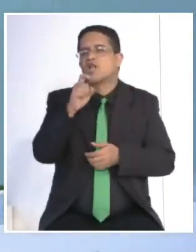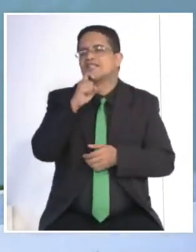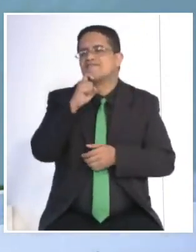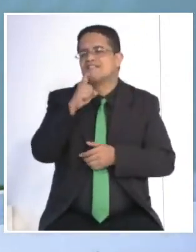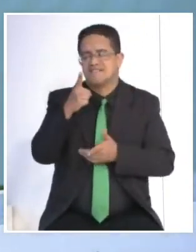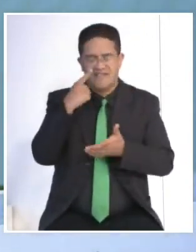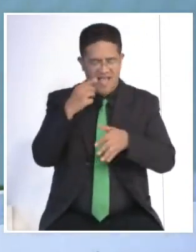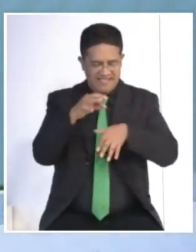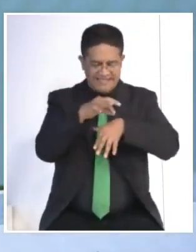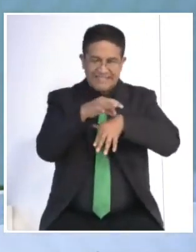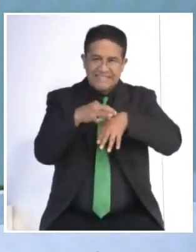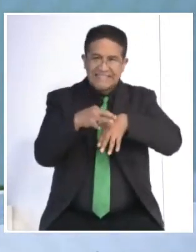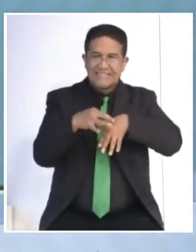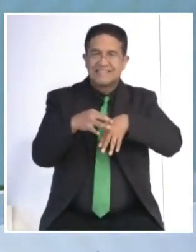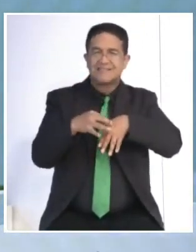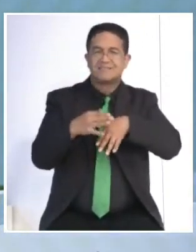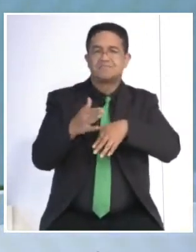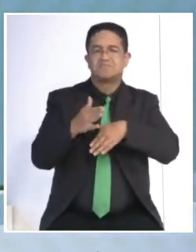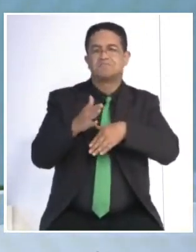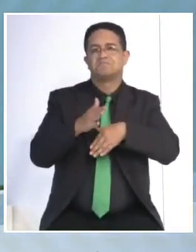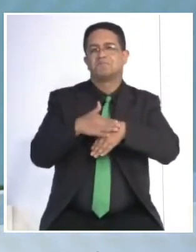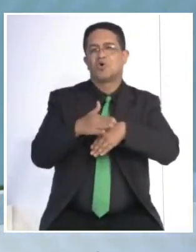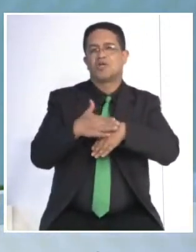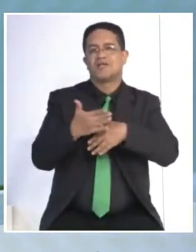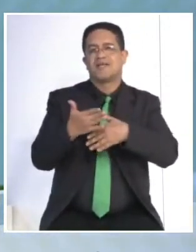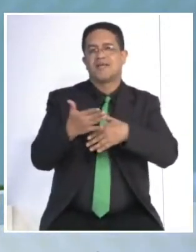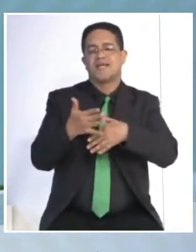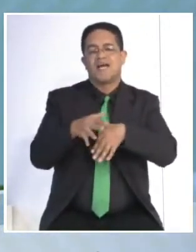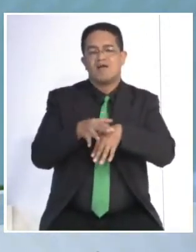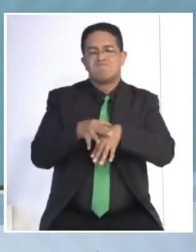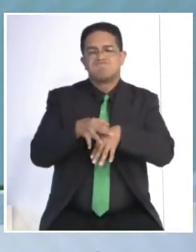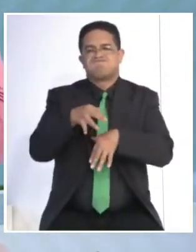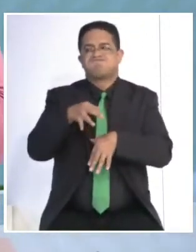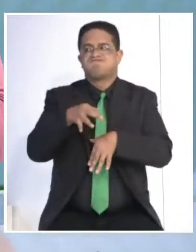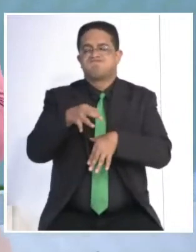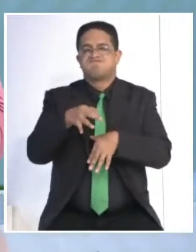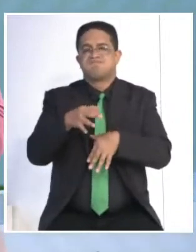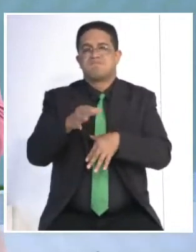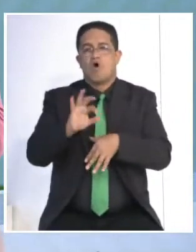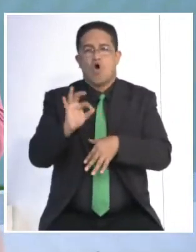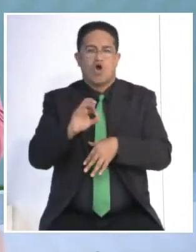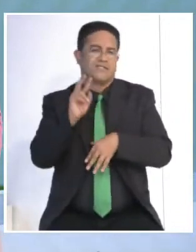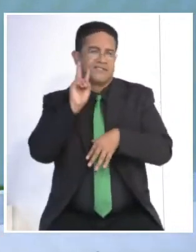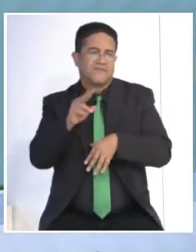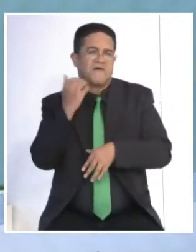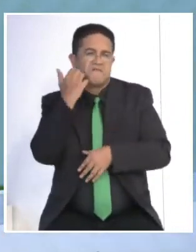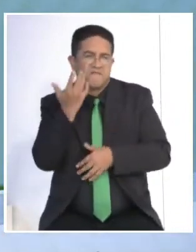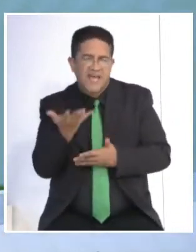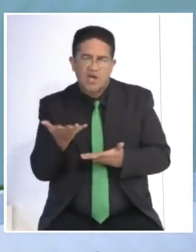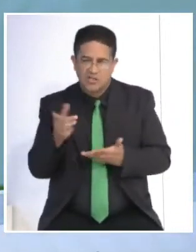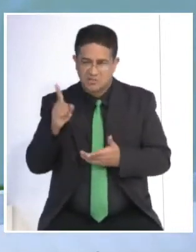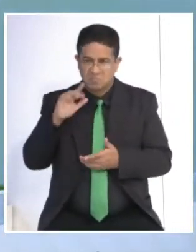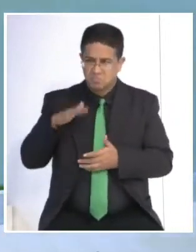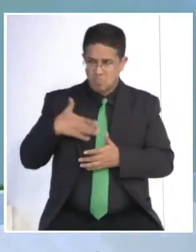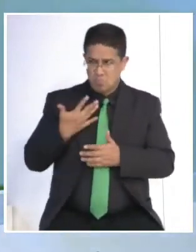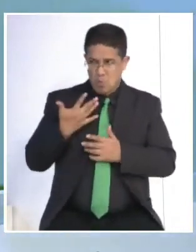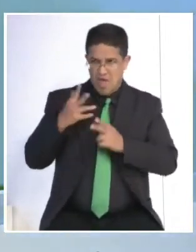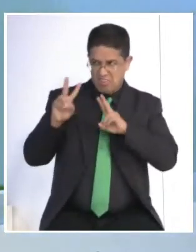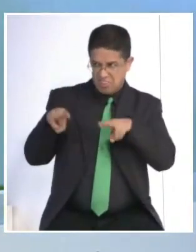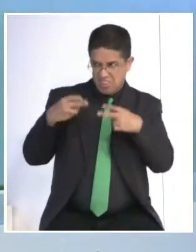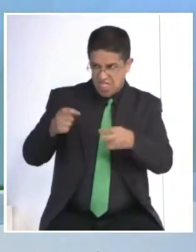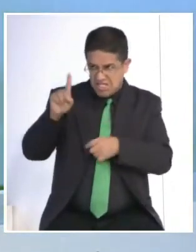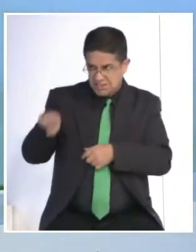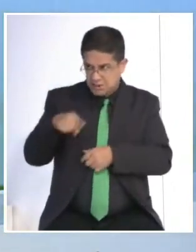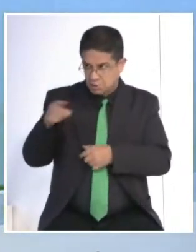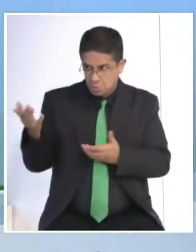veces de tratar, sea porque tengan engrosamiento o porque tengan pigmentación. ¿Pueden ser también opciones